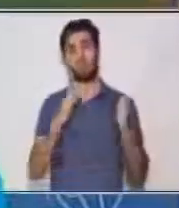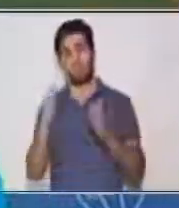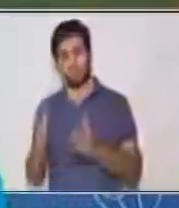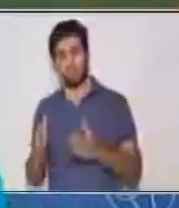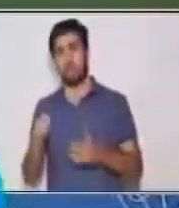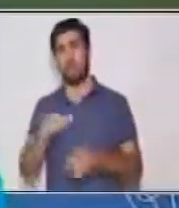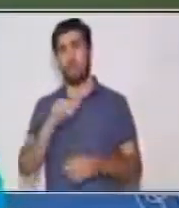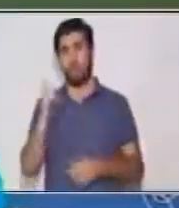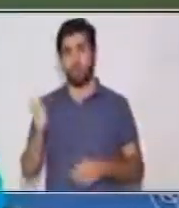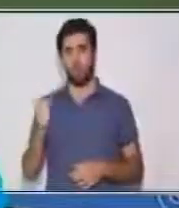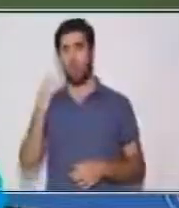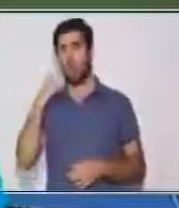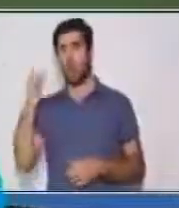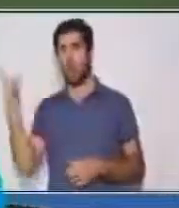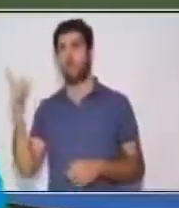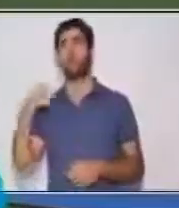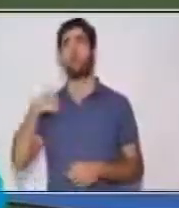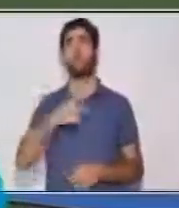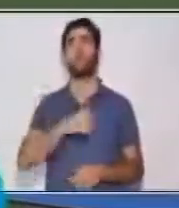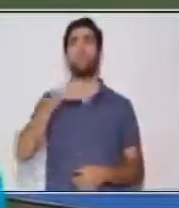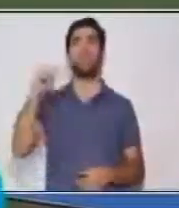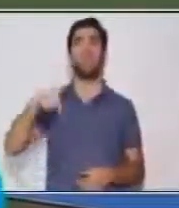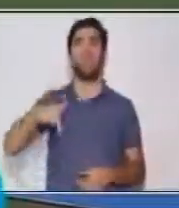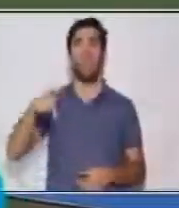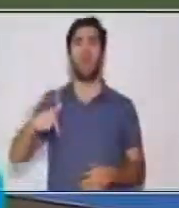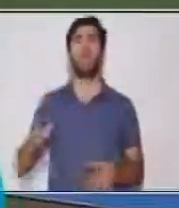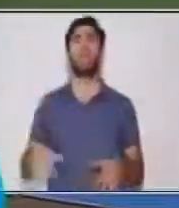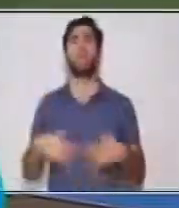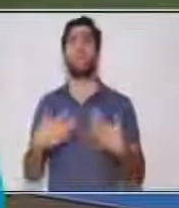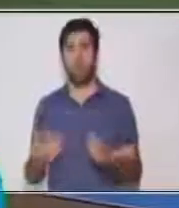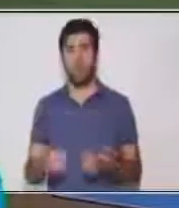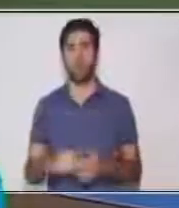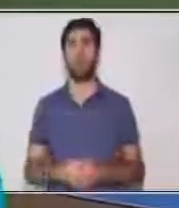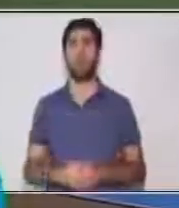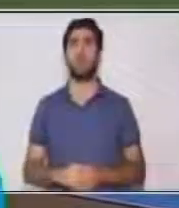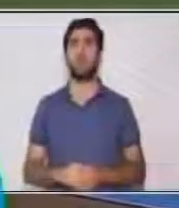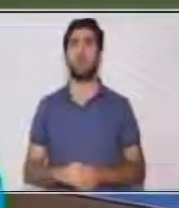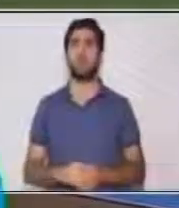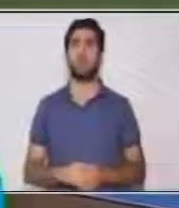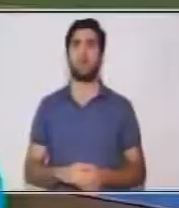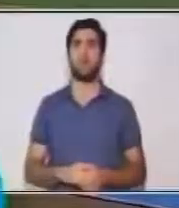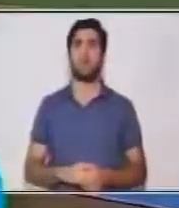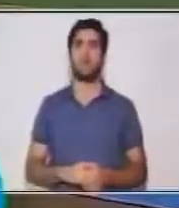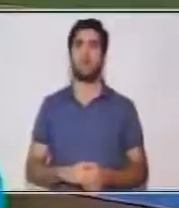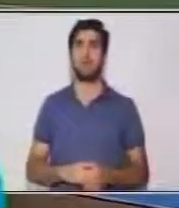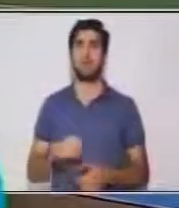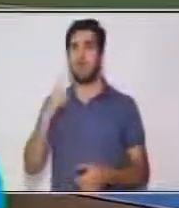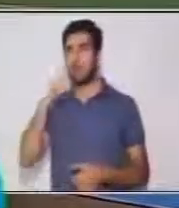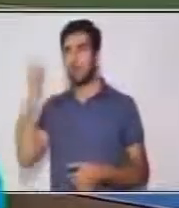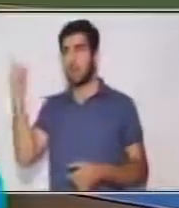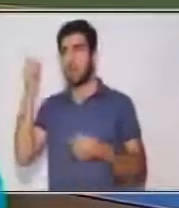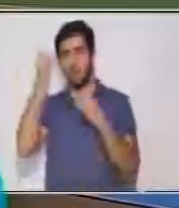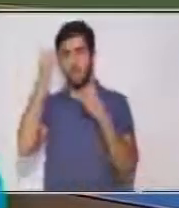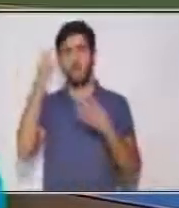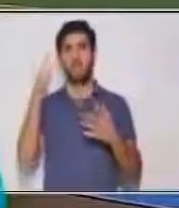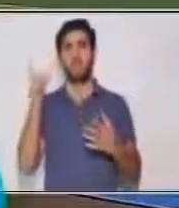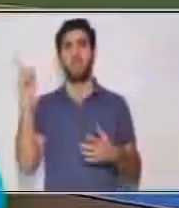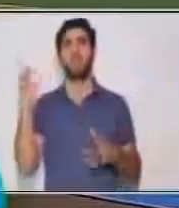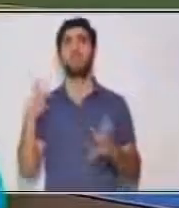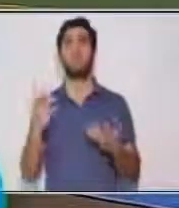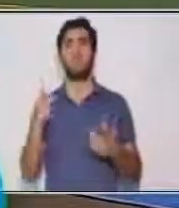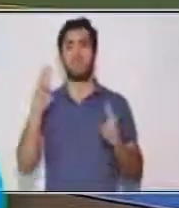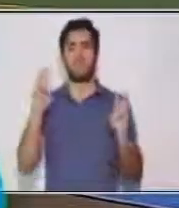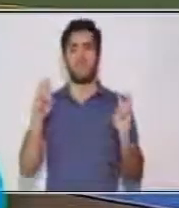Vamos a ver ahora este que es acerca, este texto informativo es acerca de